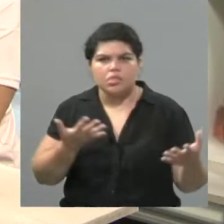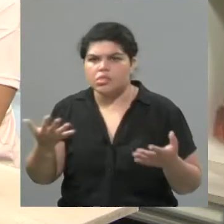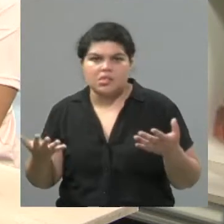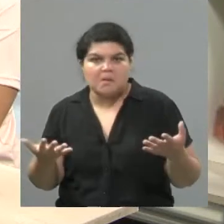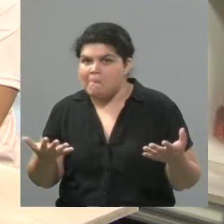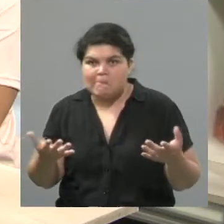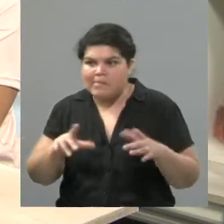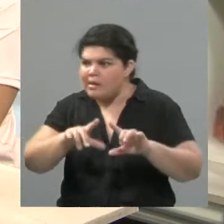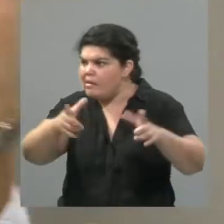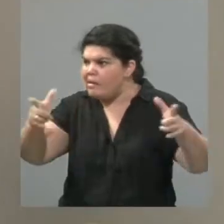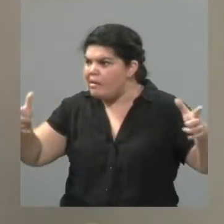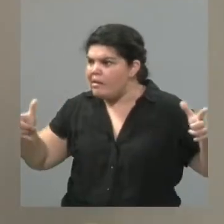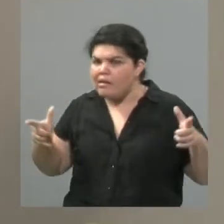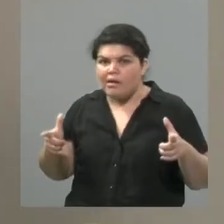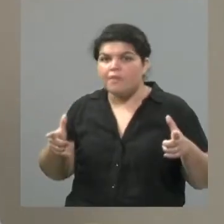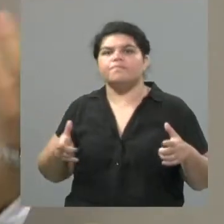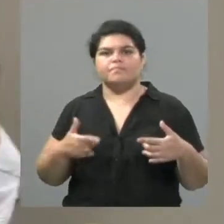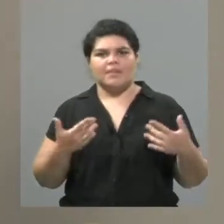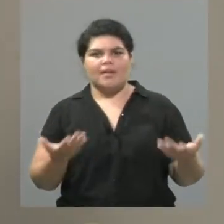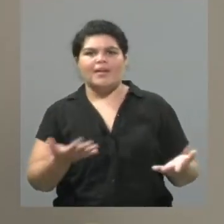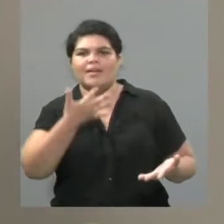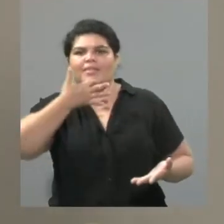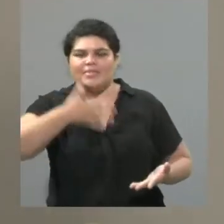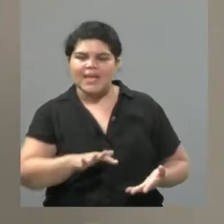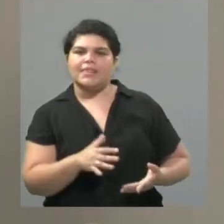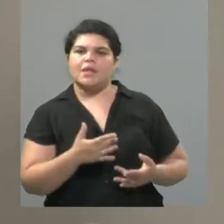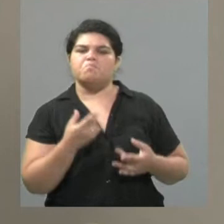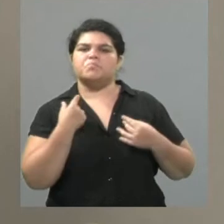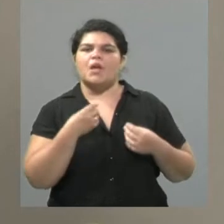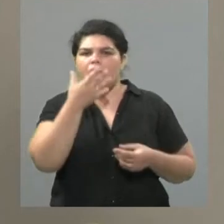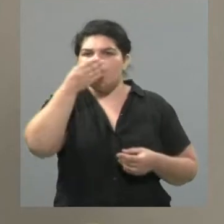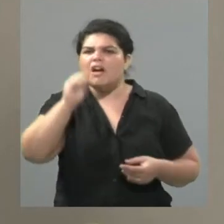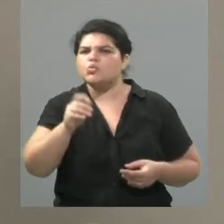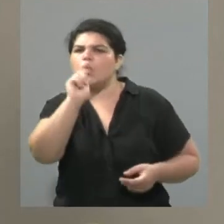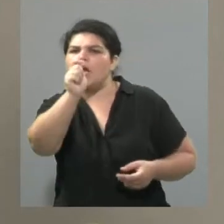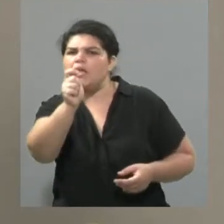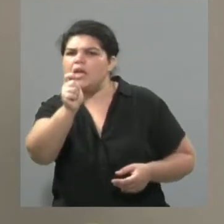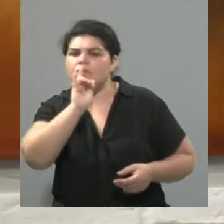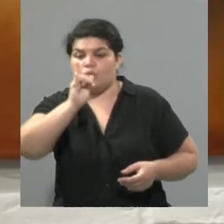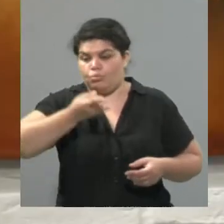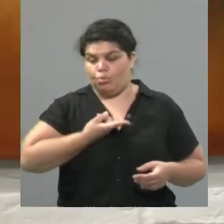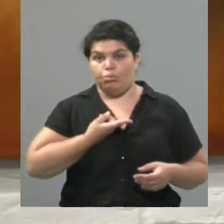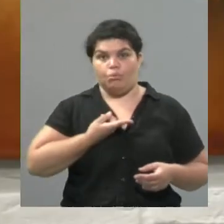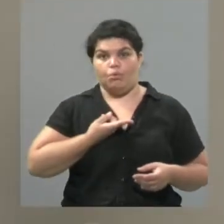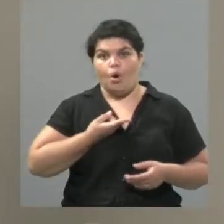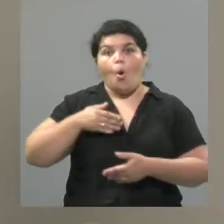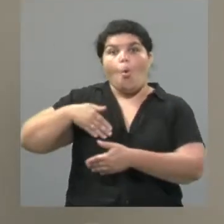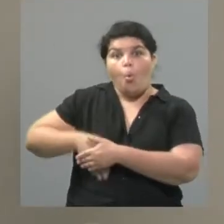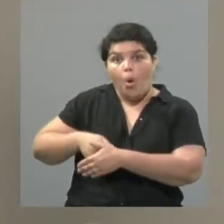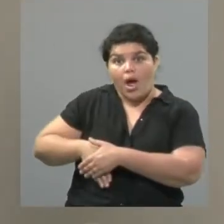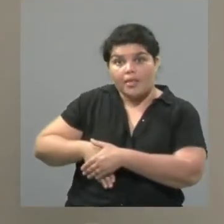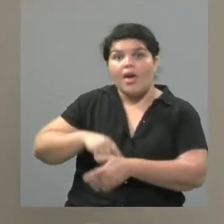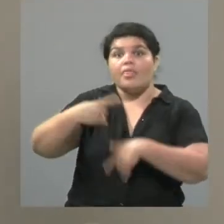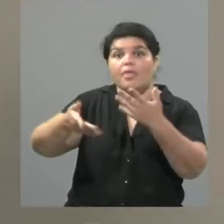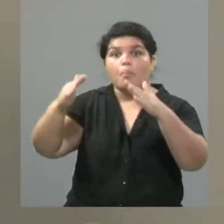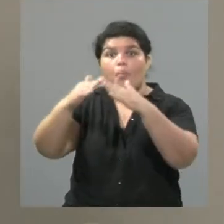Porque sí, hasta que comprendimos que era mi basura, que me la tenía que guardar, tenía que llevarla a mi casa y tirarla